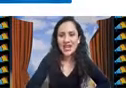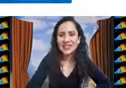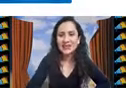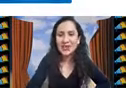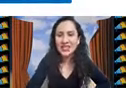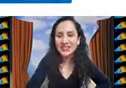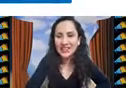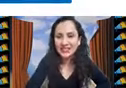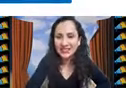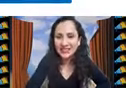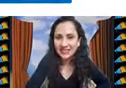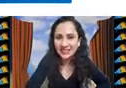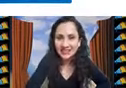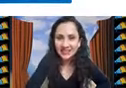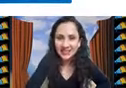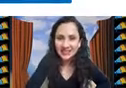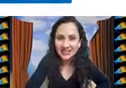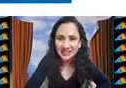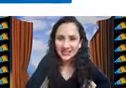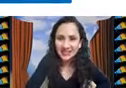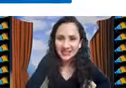redes sociales muchas gracias